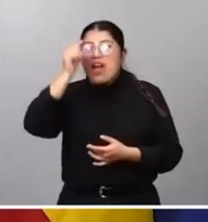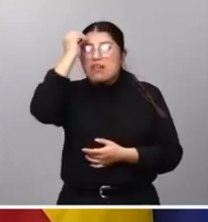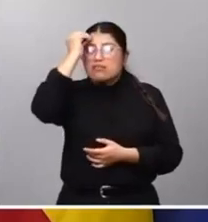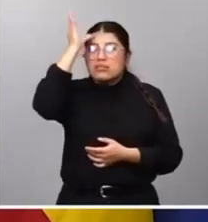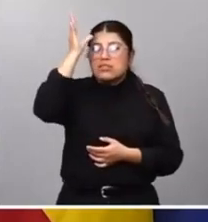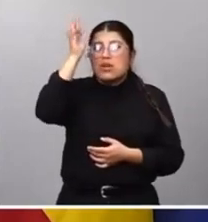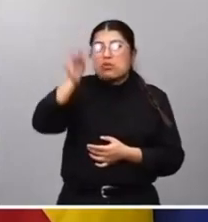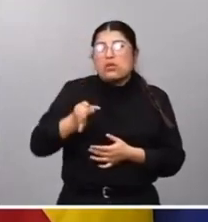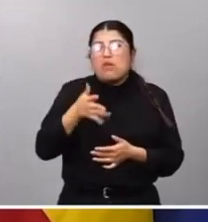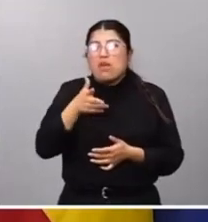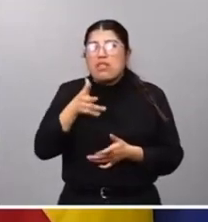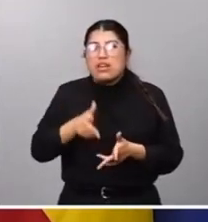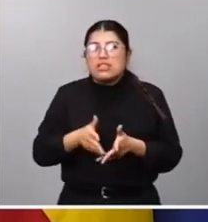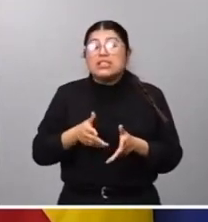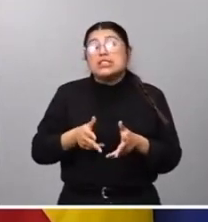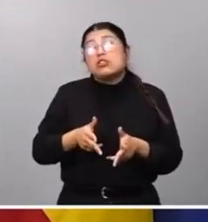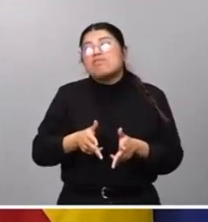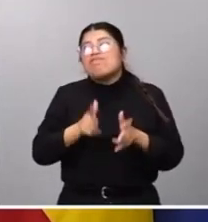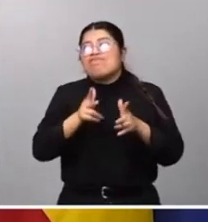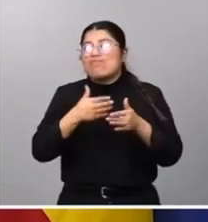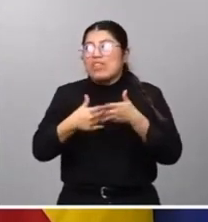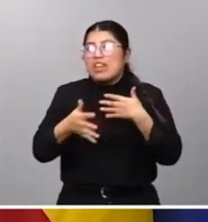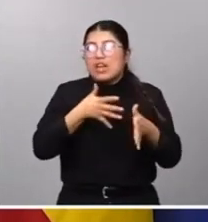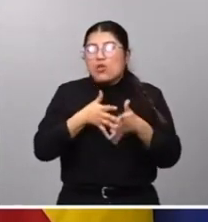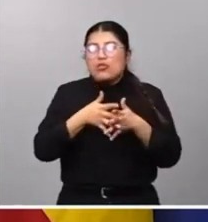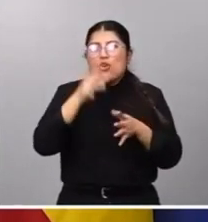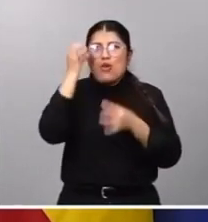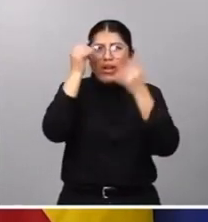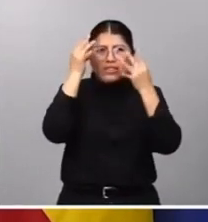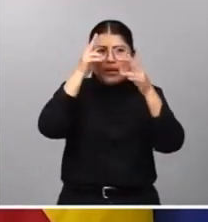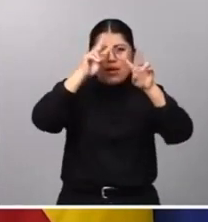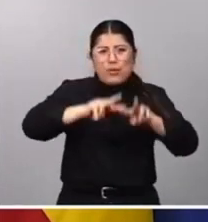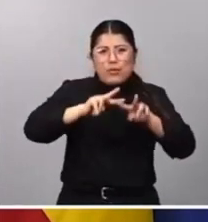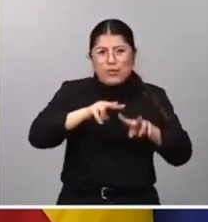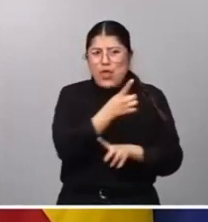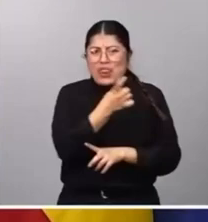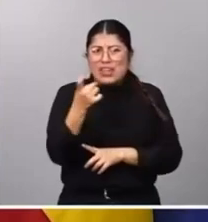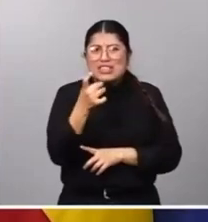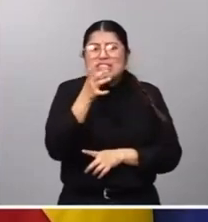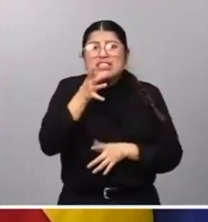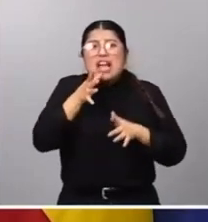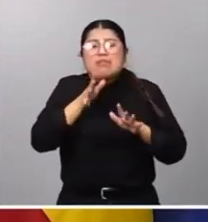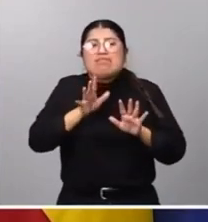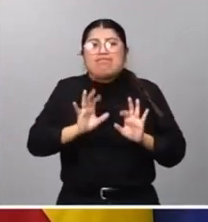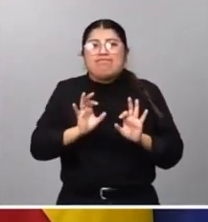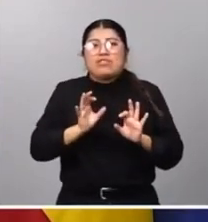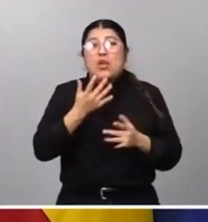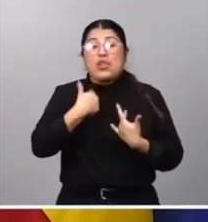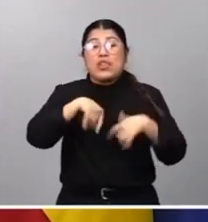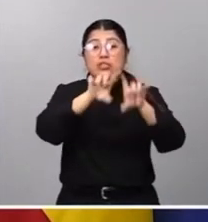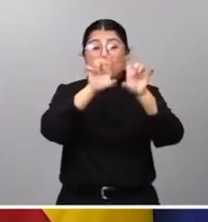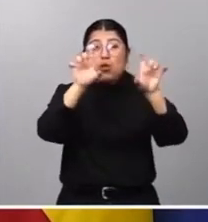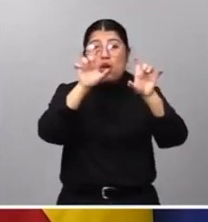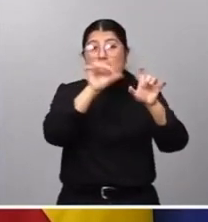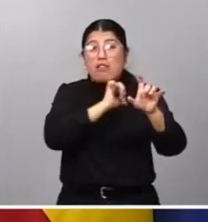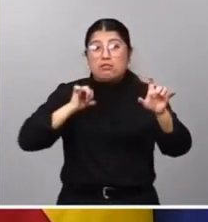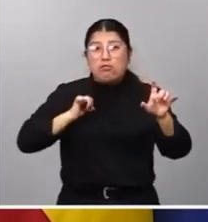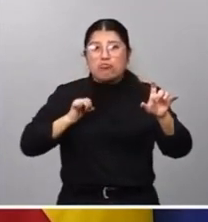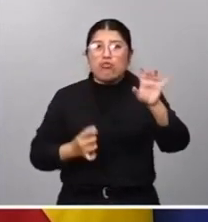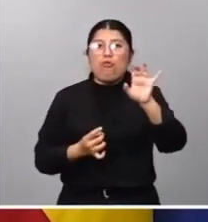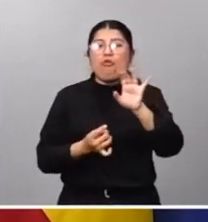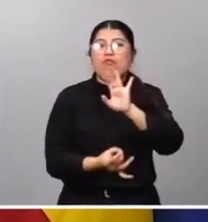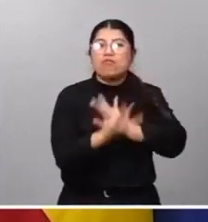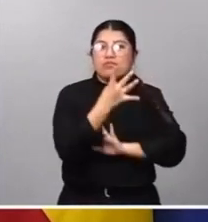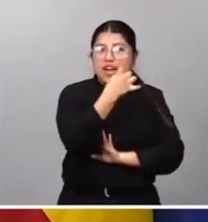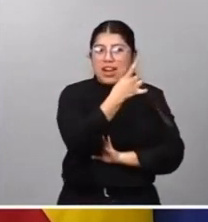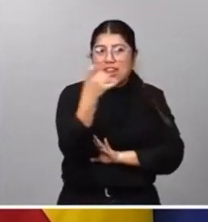complejos. Hay mucha más normativa, hay mucha más actividad de supervisión y, por lo tanto, necesitamos crear este organismo autónomo que, por otra parte, nos va a